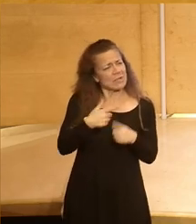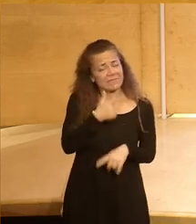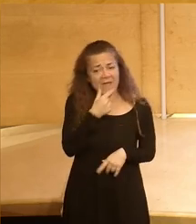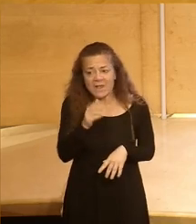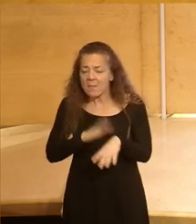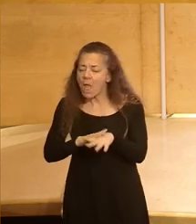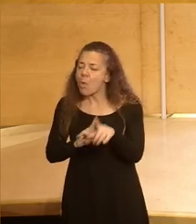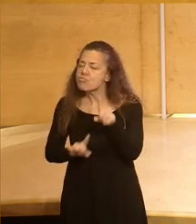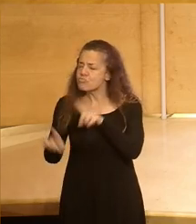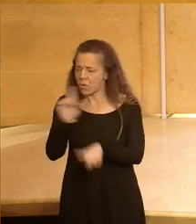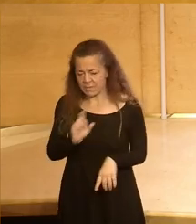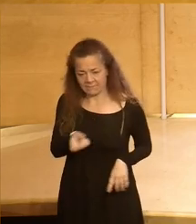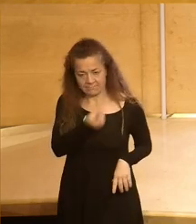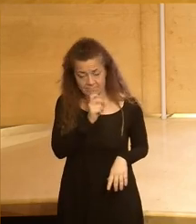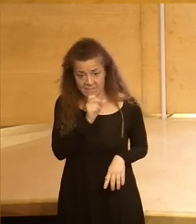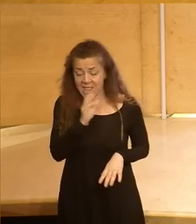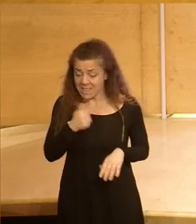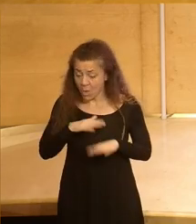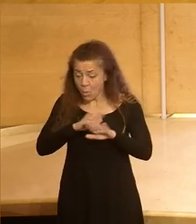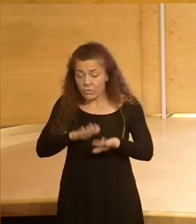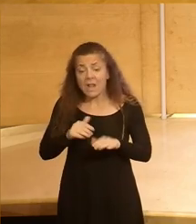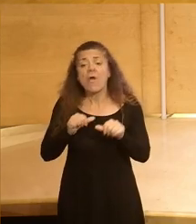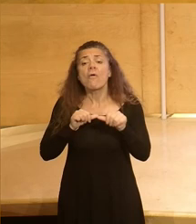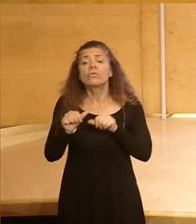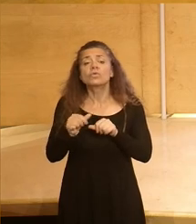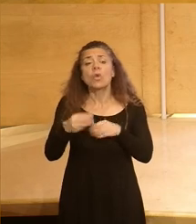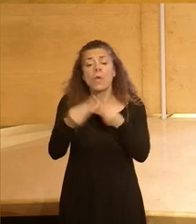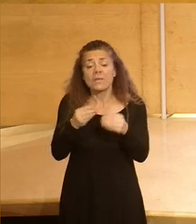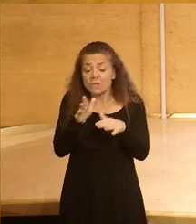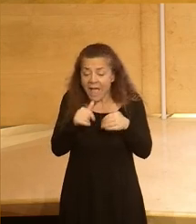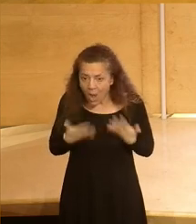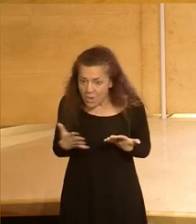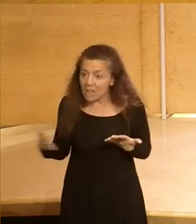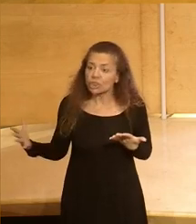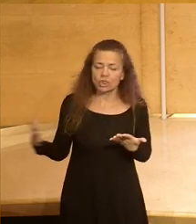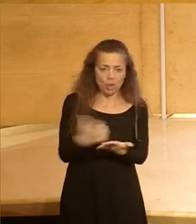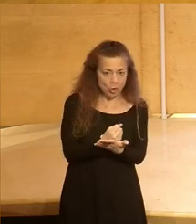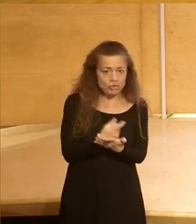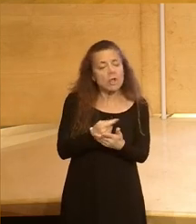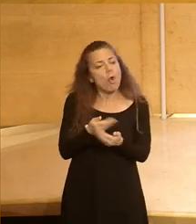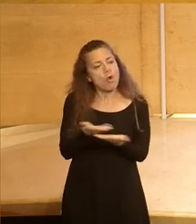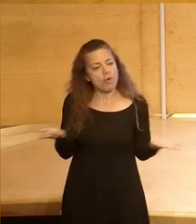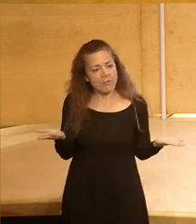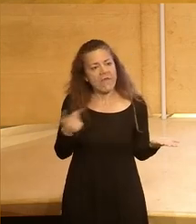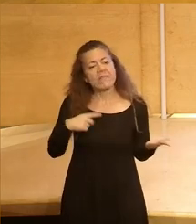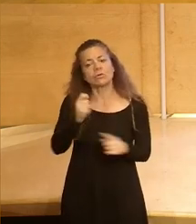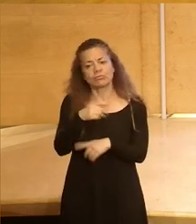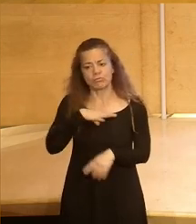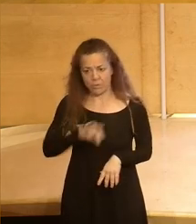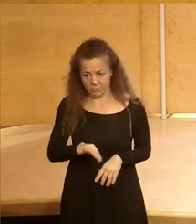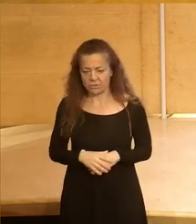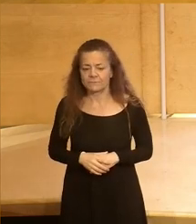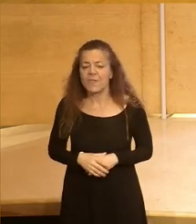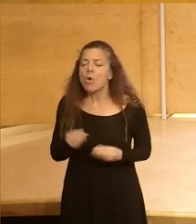problemas que son complejos y finalmente que el futuro lo hacemos ahora todos y con confianza en que lo podemos hacer bien